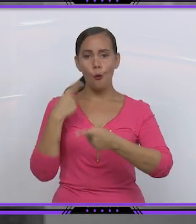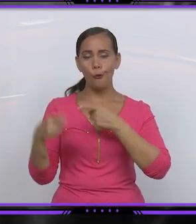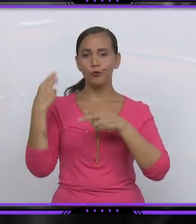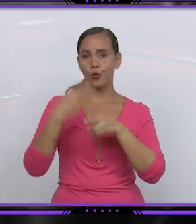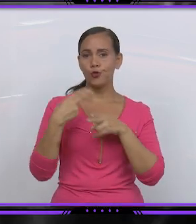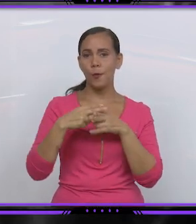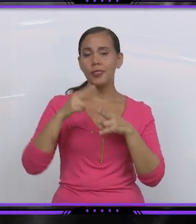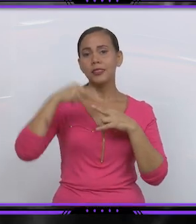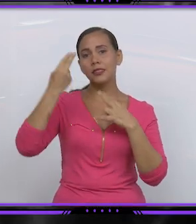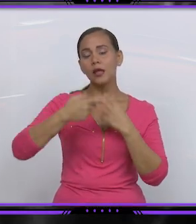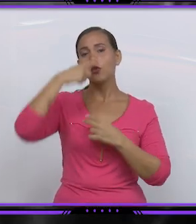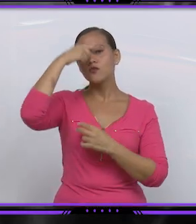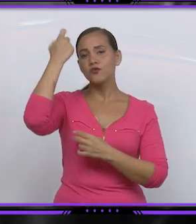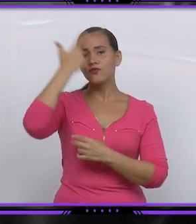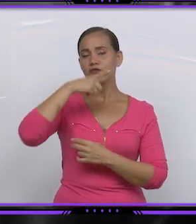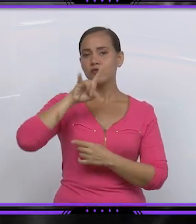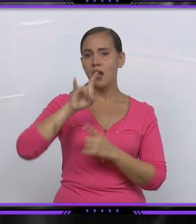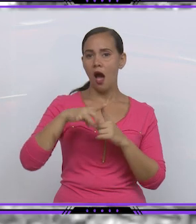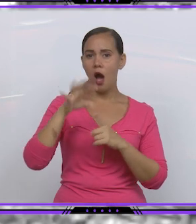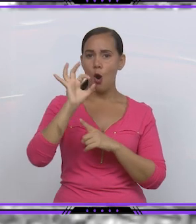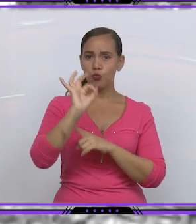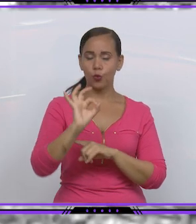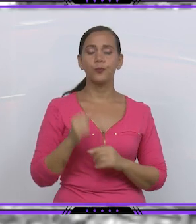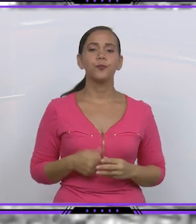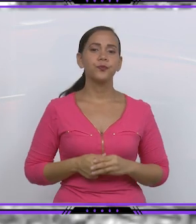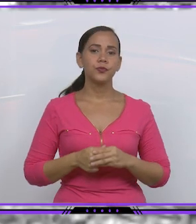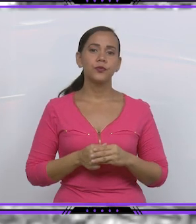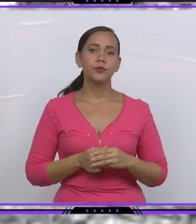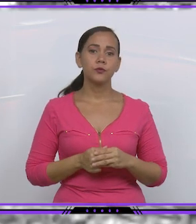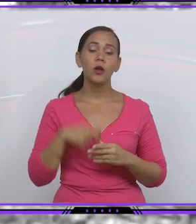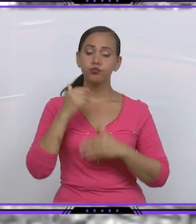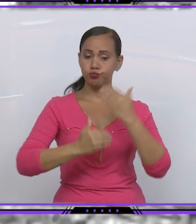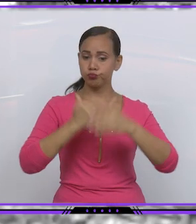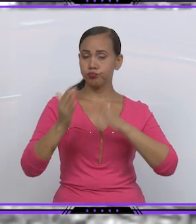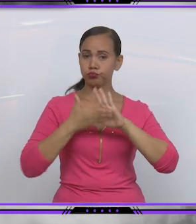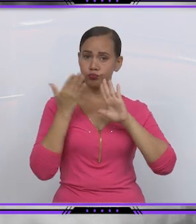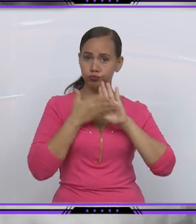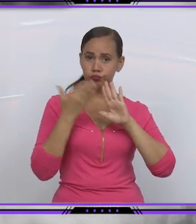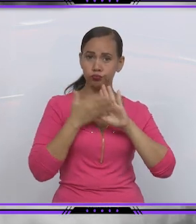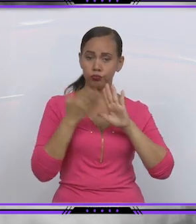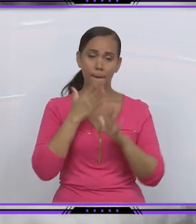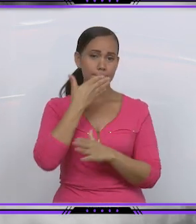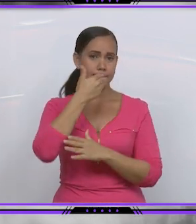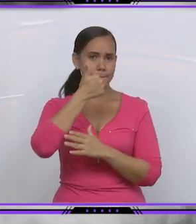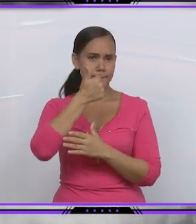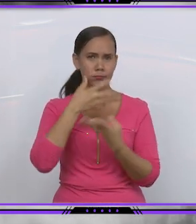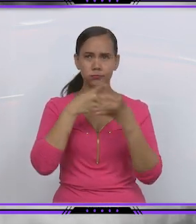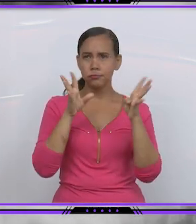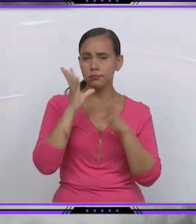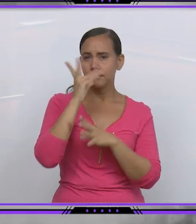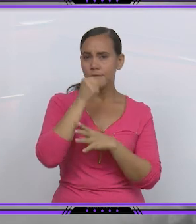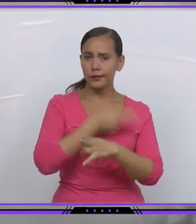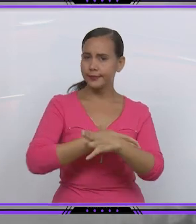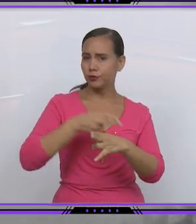Sauto quien aportó mucho a su construcción y esplendor. El proceso constructivo originó uno de los hallazgos más trascendentes